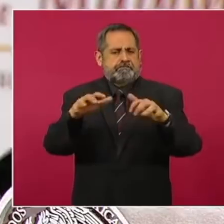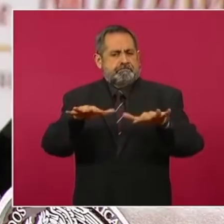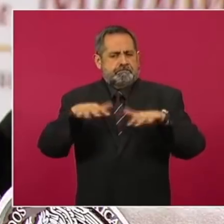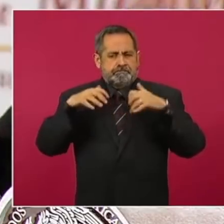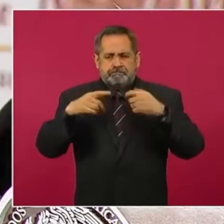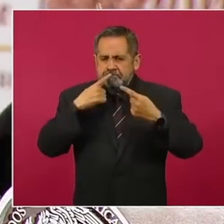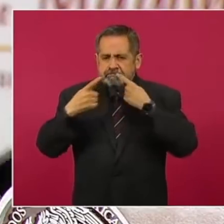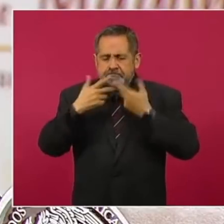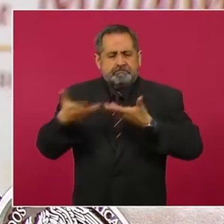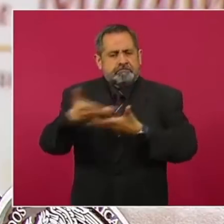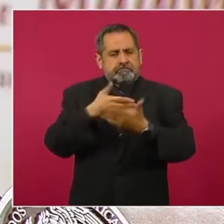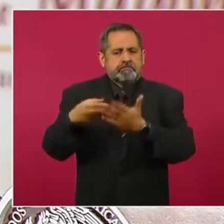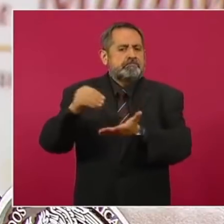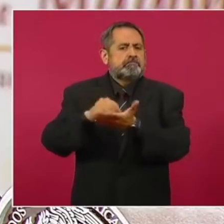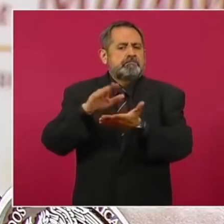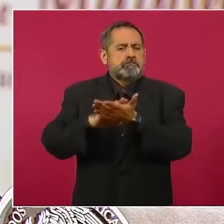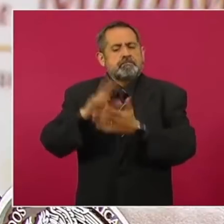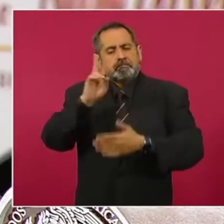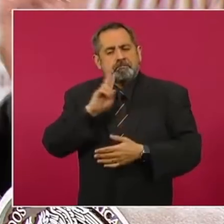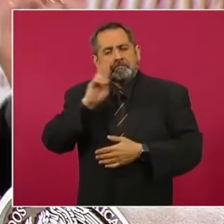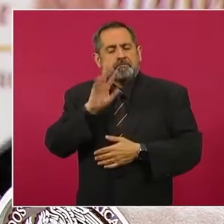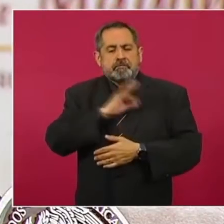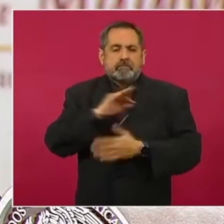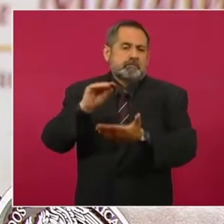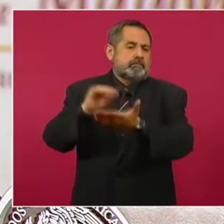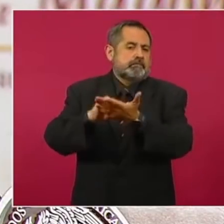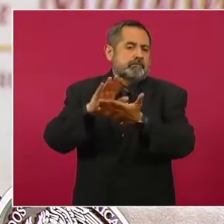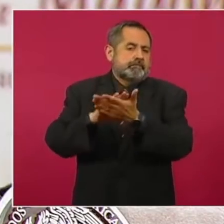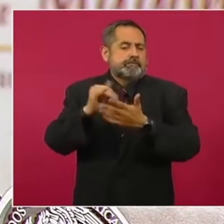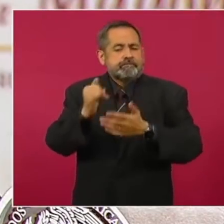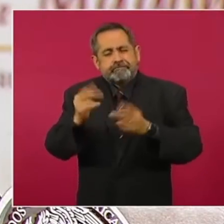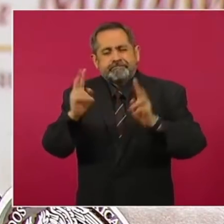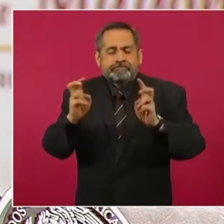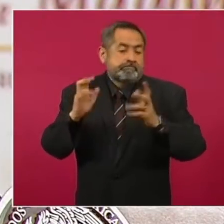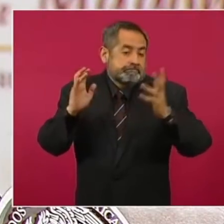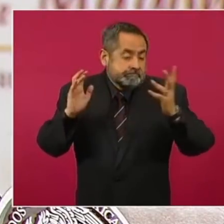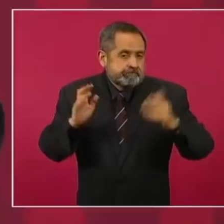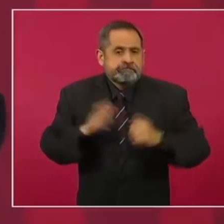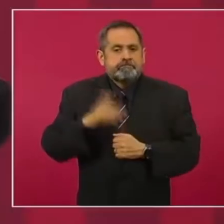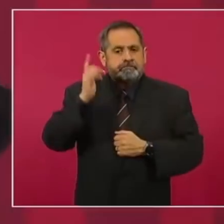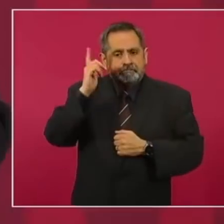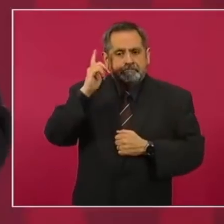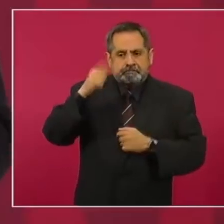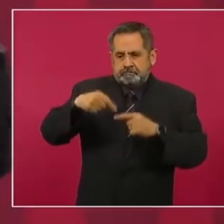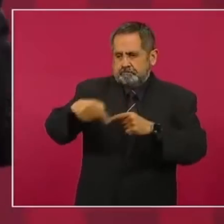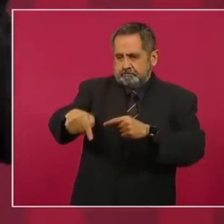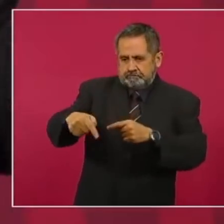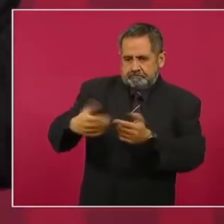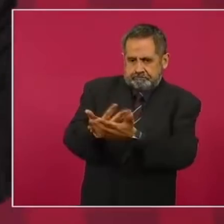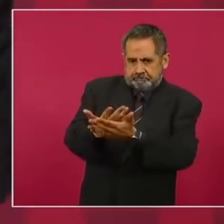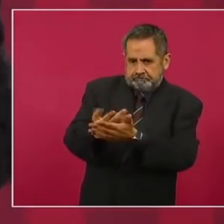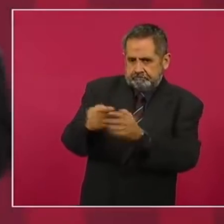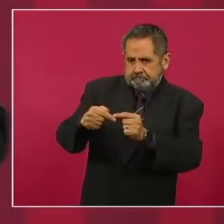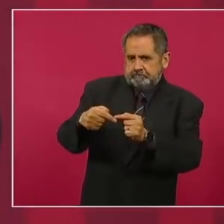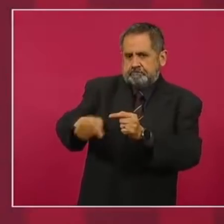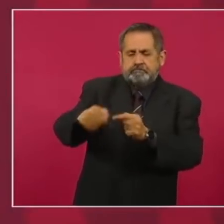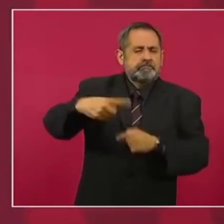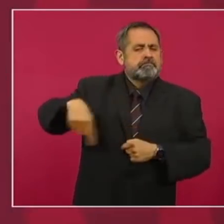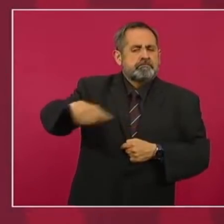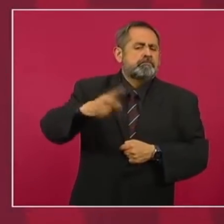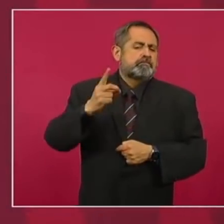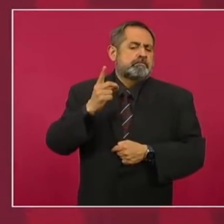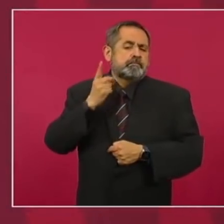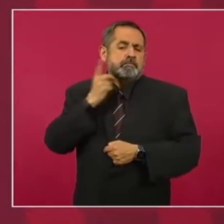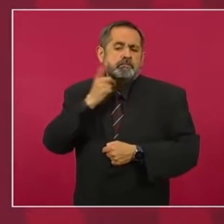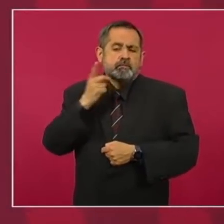discutir ese y debatir ese y otros temas. Esperemos los tiempos legislativos y que sean ellos los que